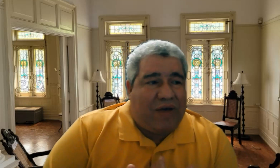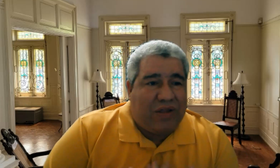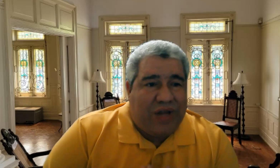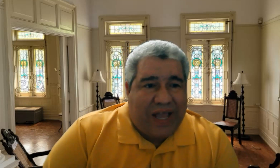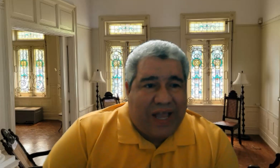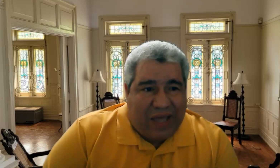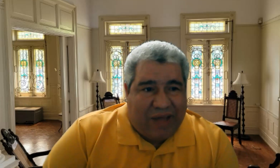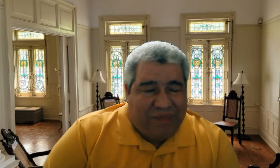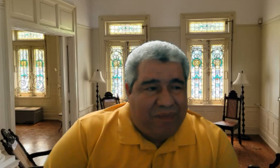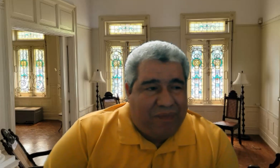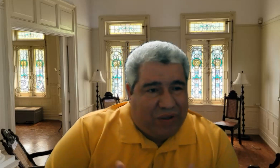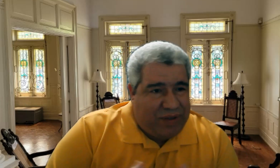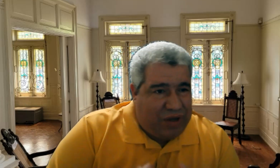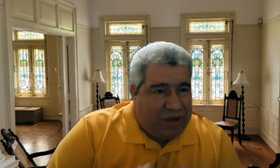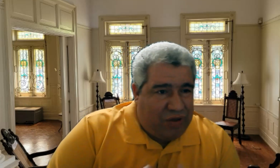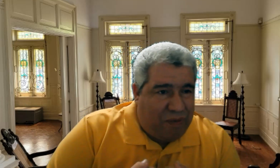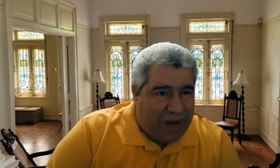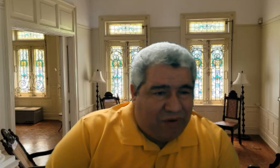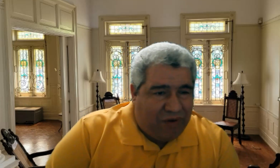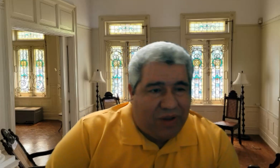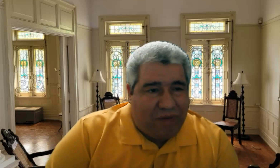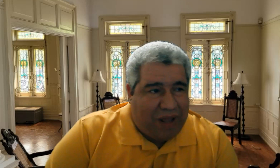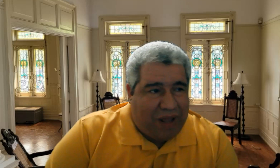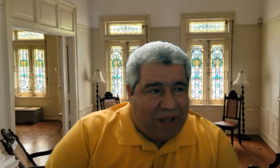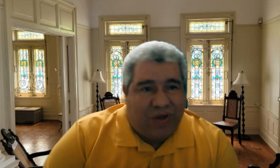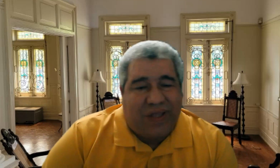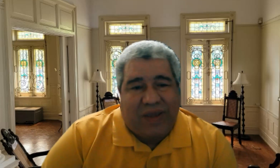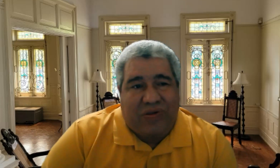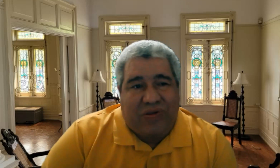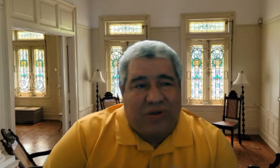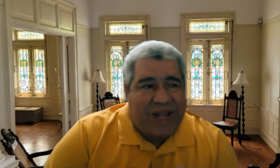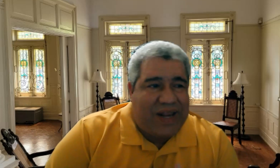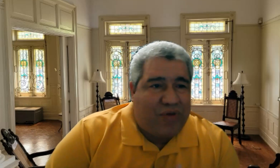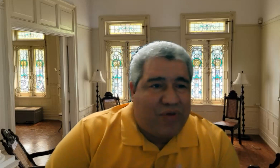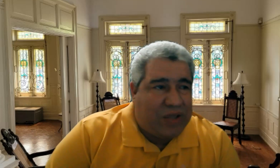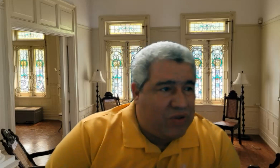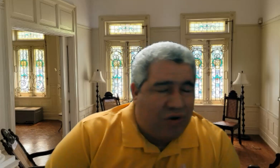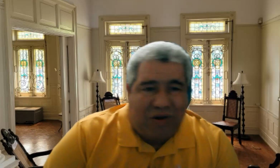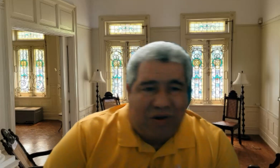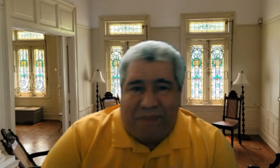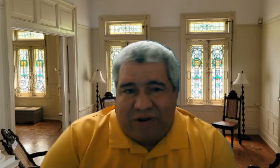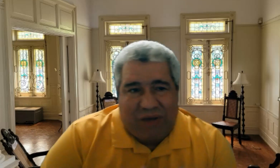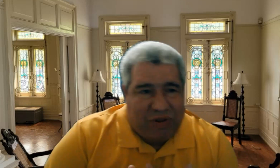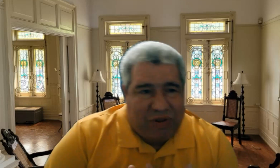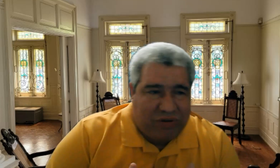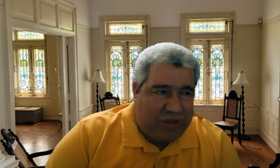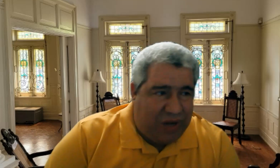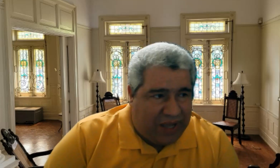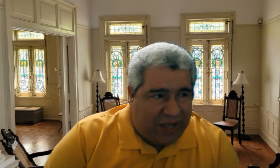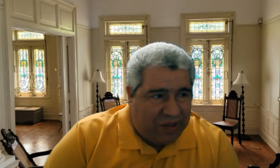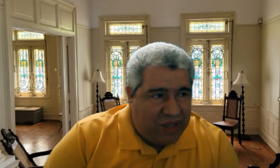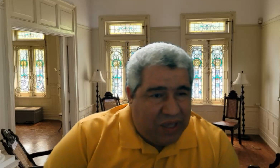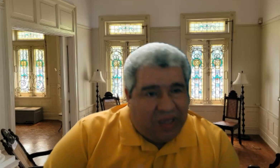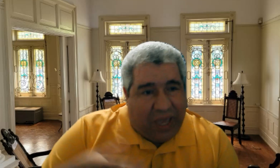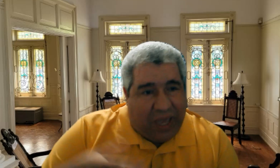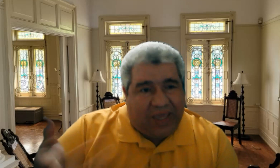restauración a la casa que por eso mencioné lo de los planos porque los planos que yo examino son los de la remodelación yo no vi los planos de cuando construyeron la